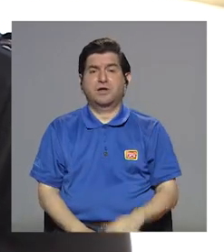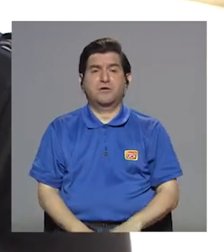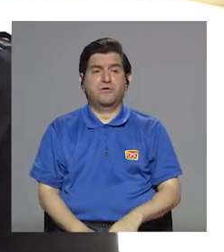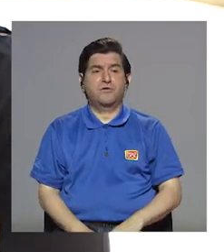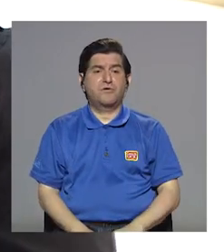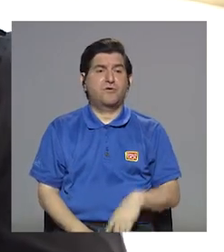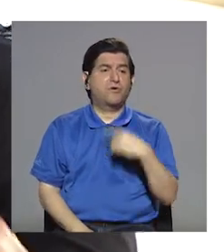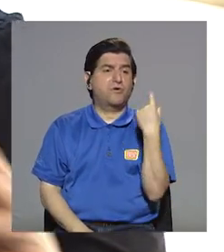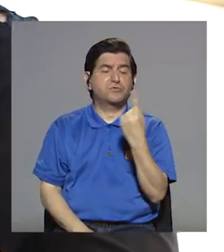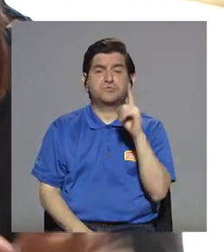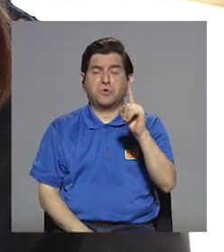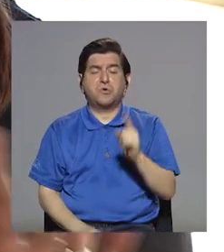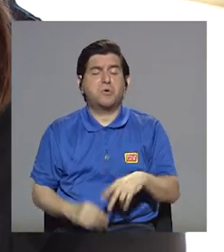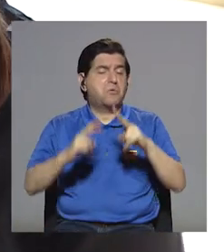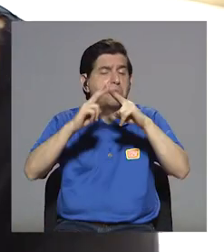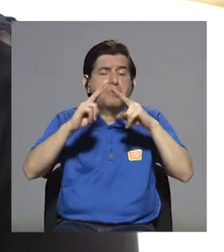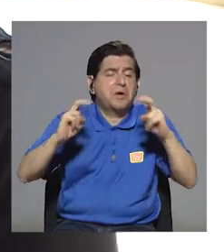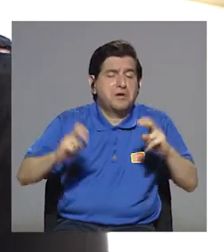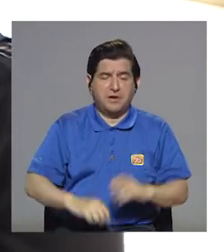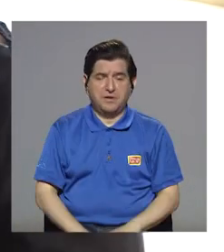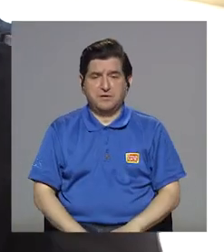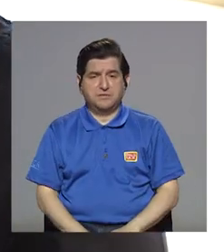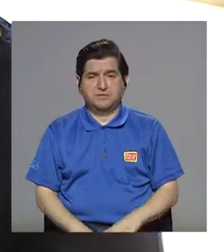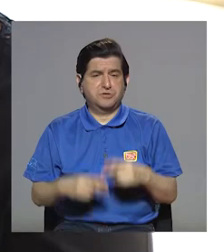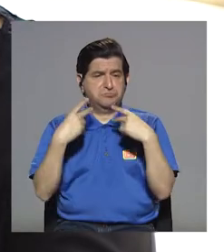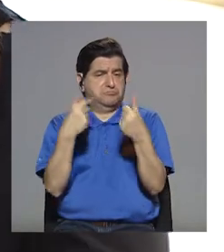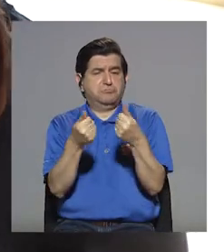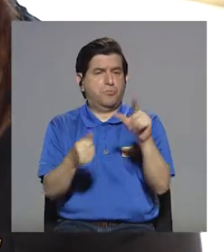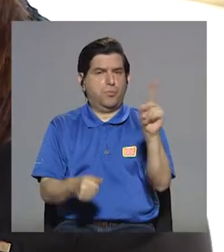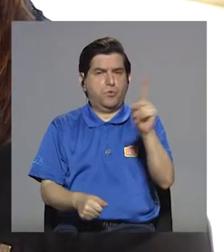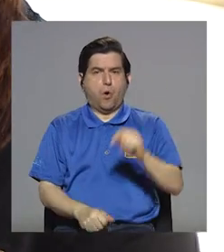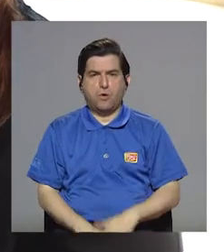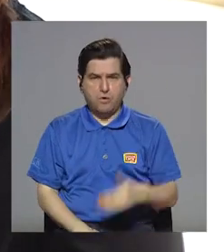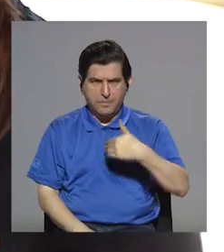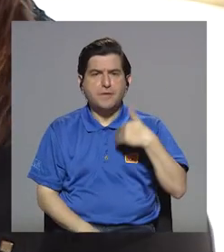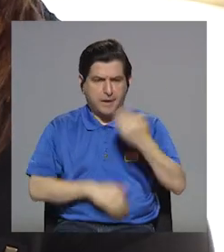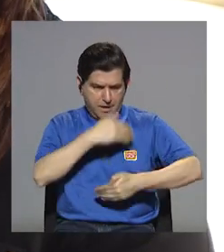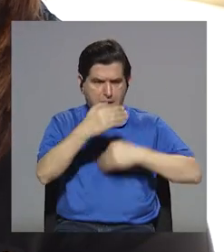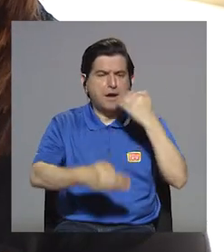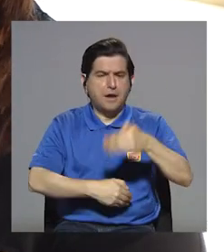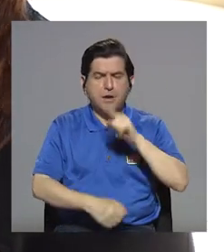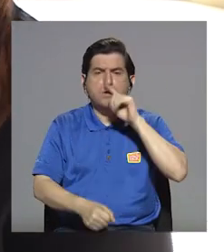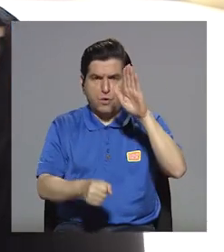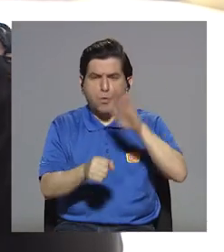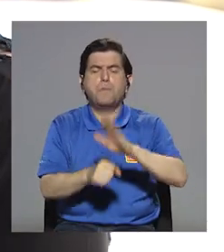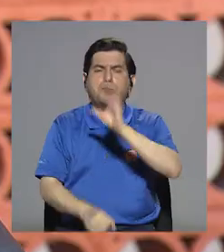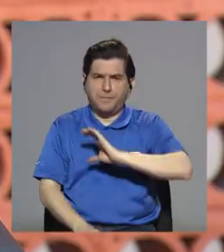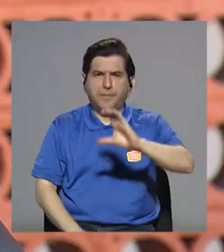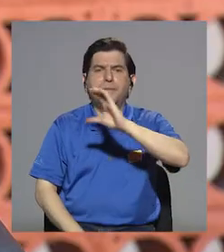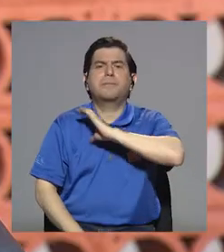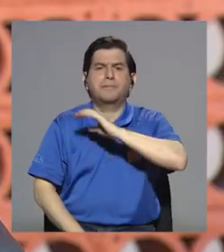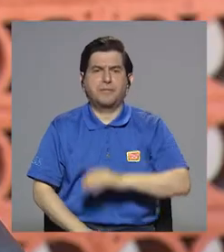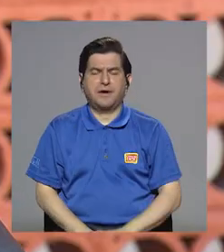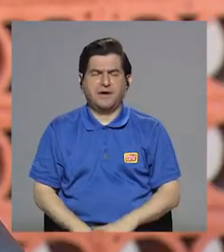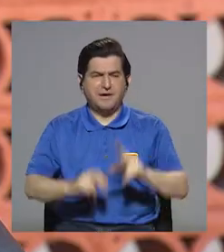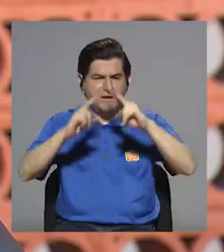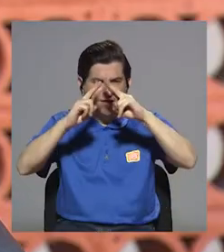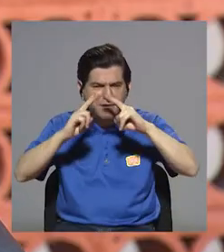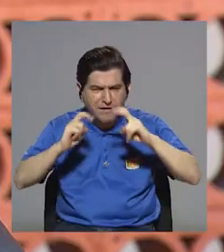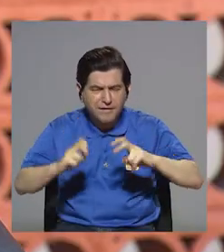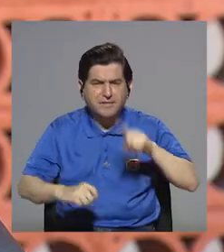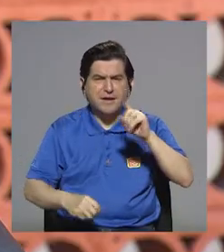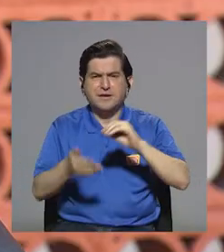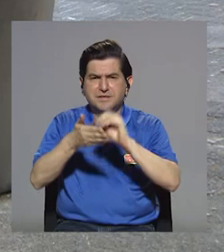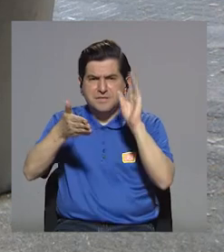este... cualquier cosa que nosotros hacemos de dos días y listo, ¿no? O sea, en realidad lleva un cierto protocolo con una cierta calidad, ¿verdad? ¿Cuáles son los análisis que lleva una